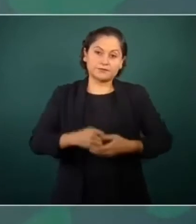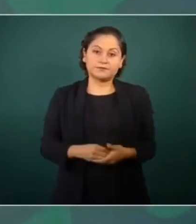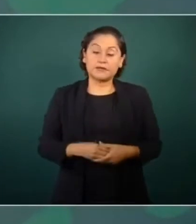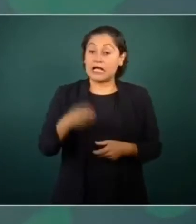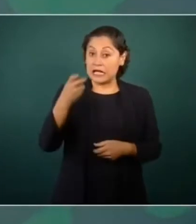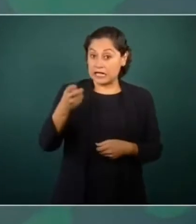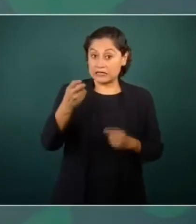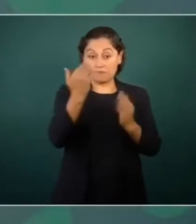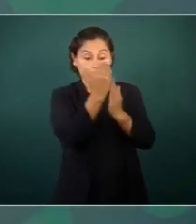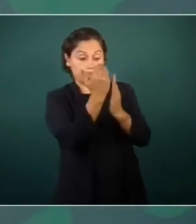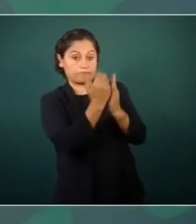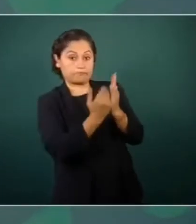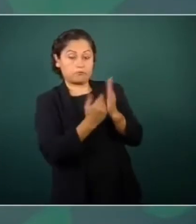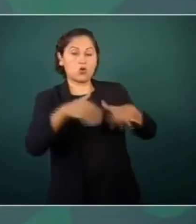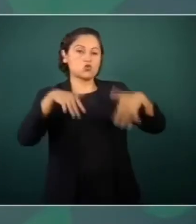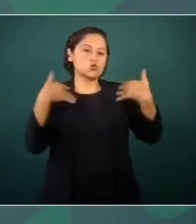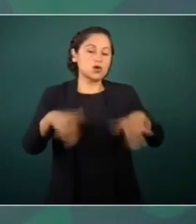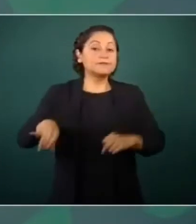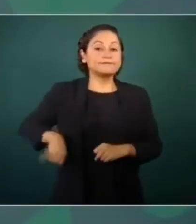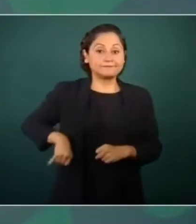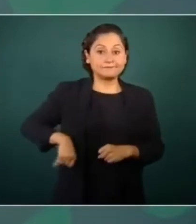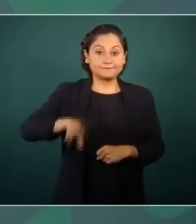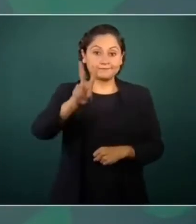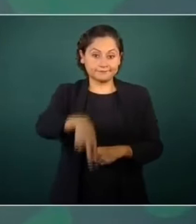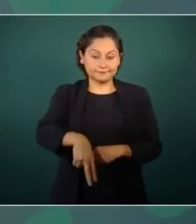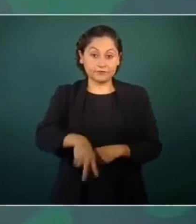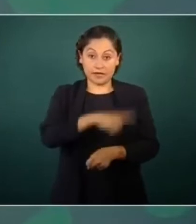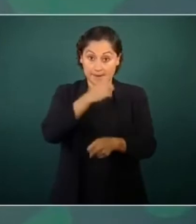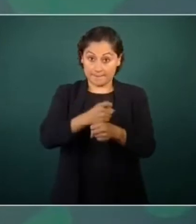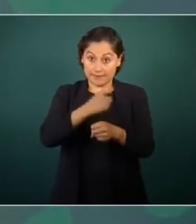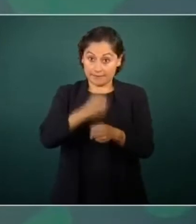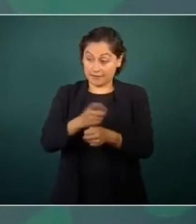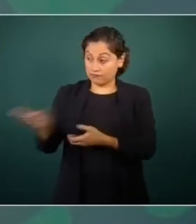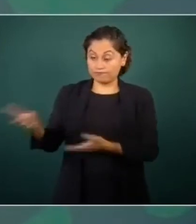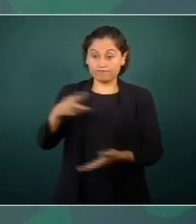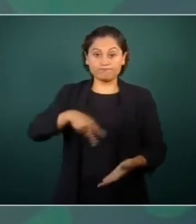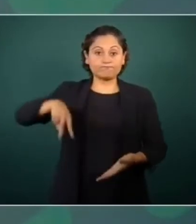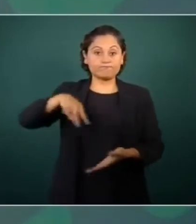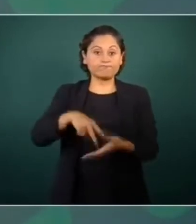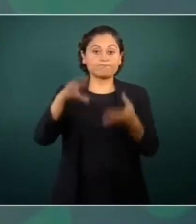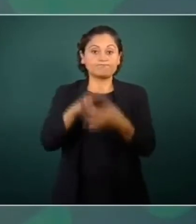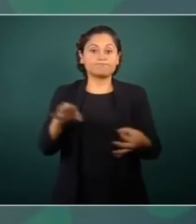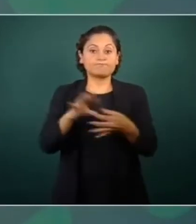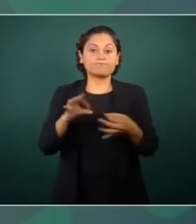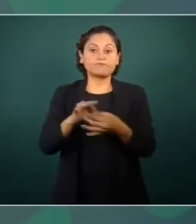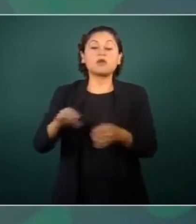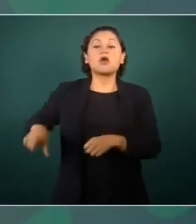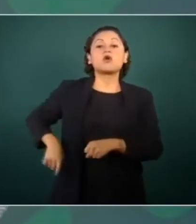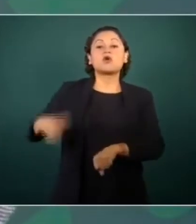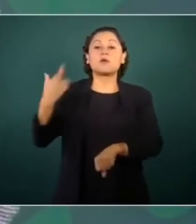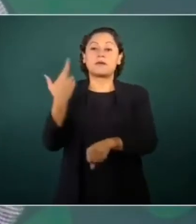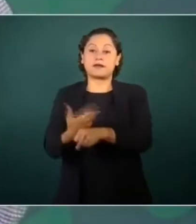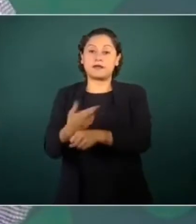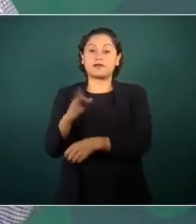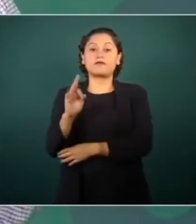Primero nos va a informar el gobernador Francisco Javier